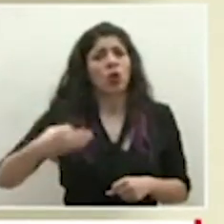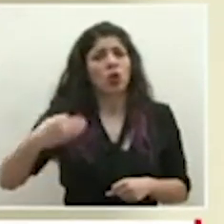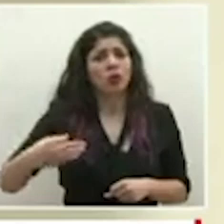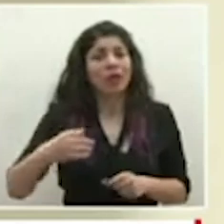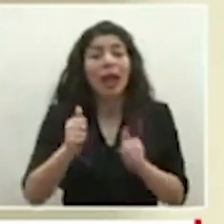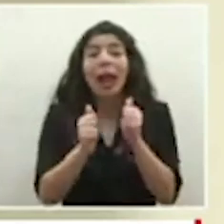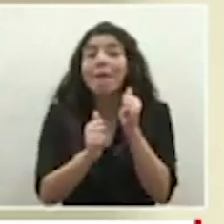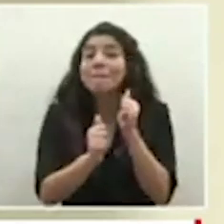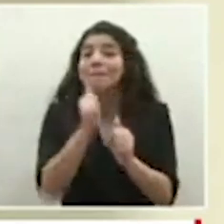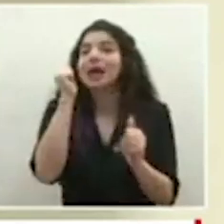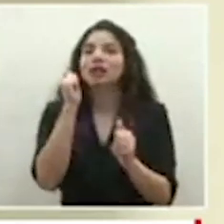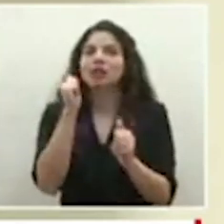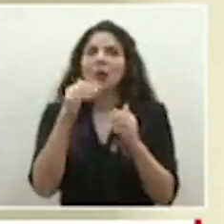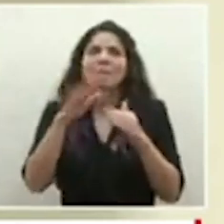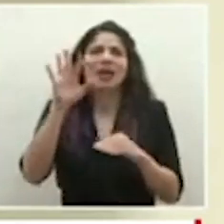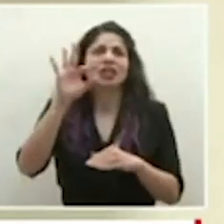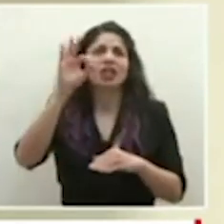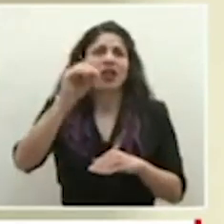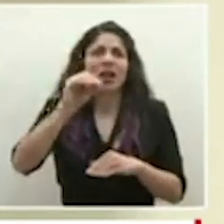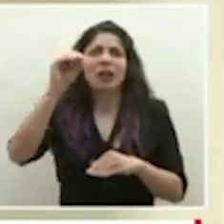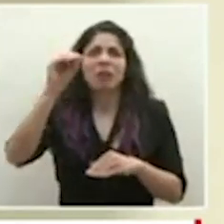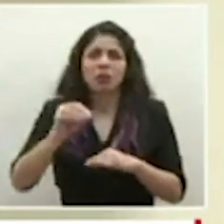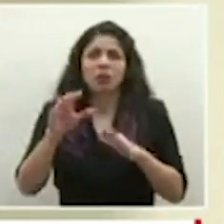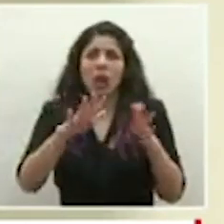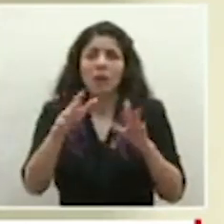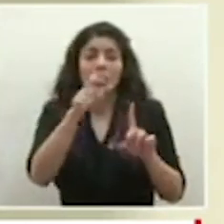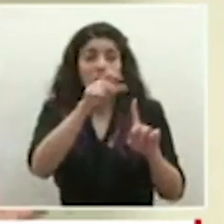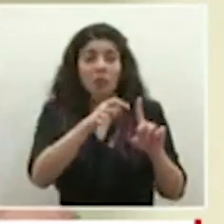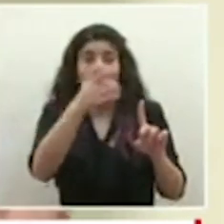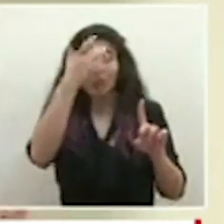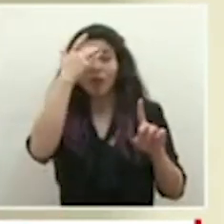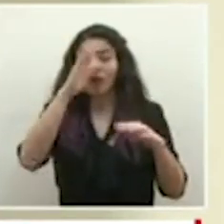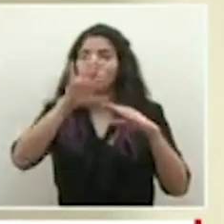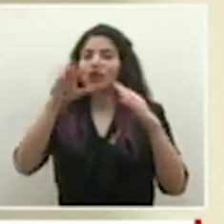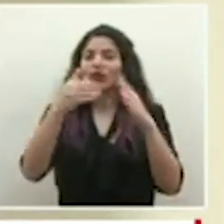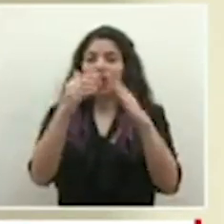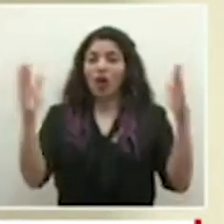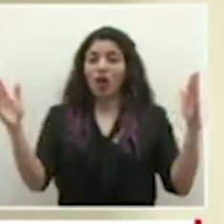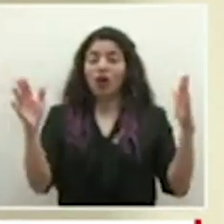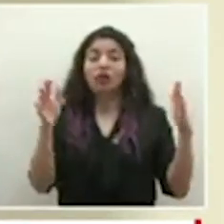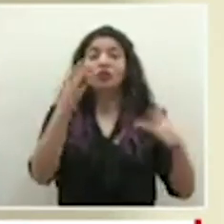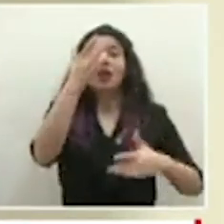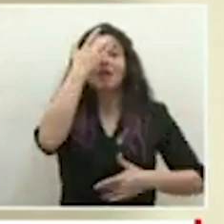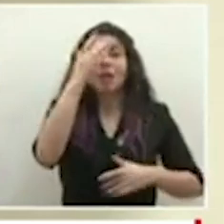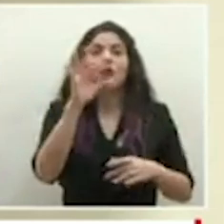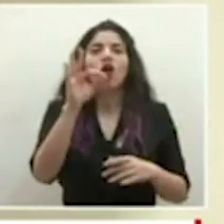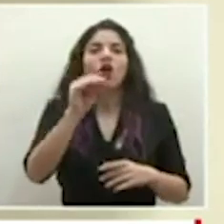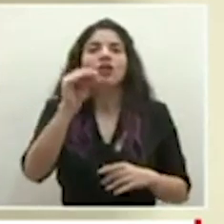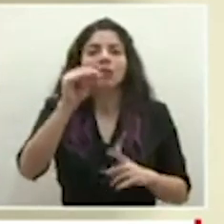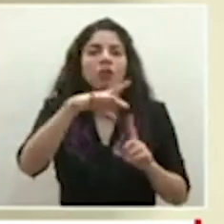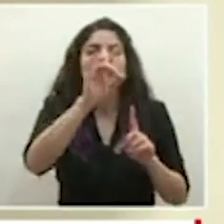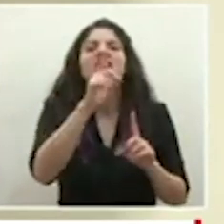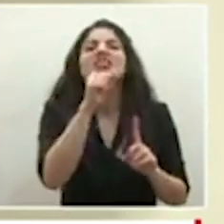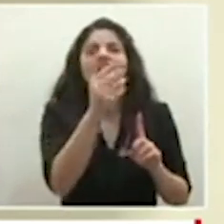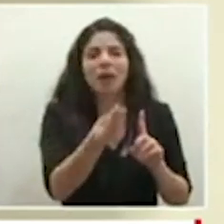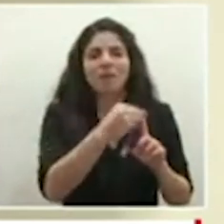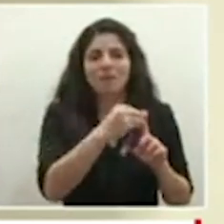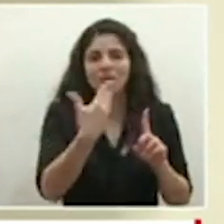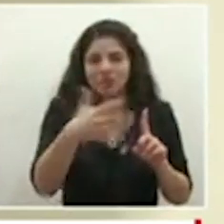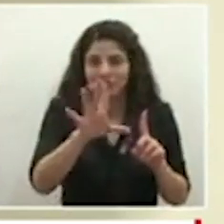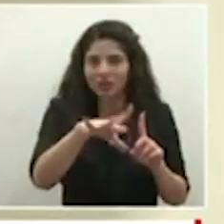en la gran mayoría como indico más del 90% aproximadamente de todos los casos que hemos tenido se ha logrado identificar el nexo y todos los